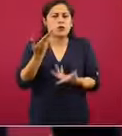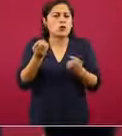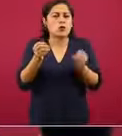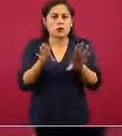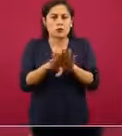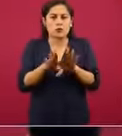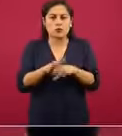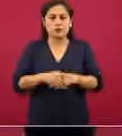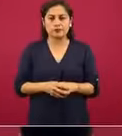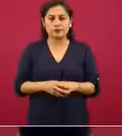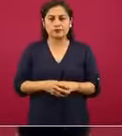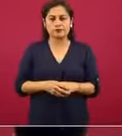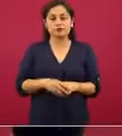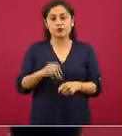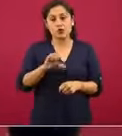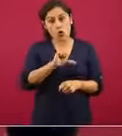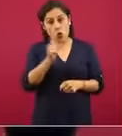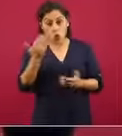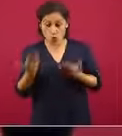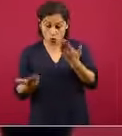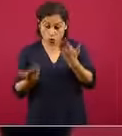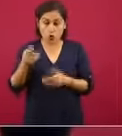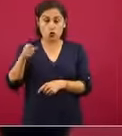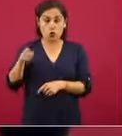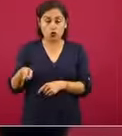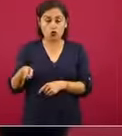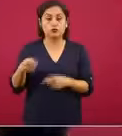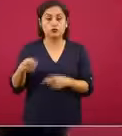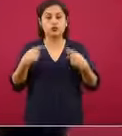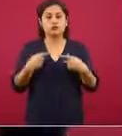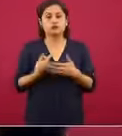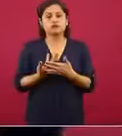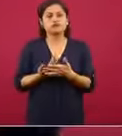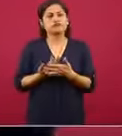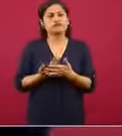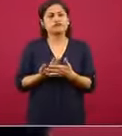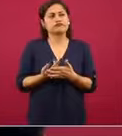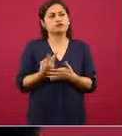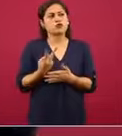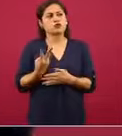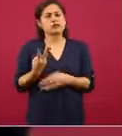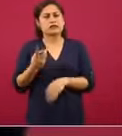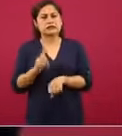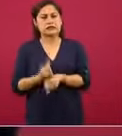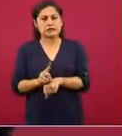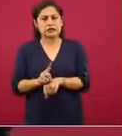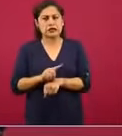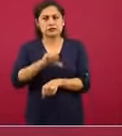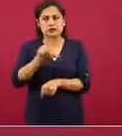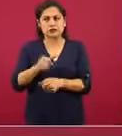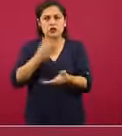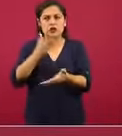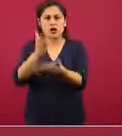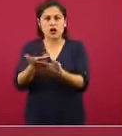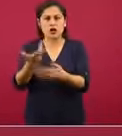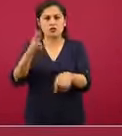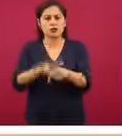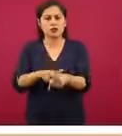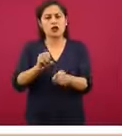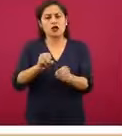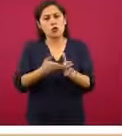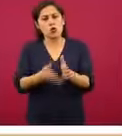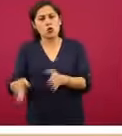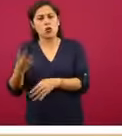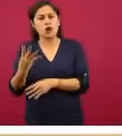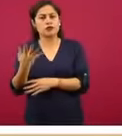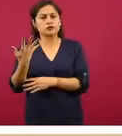Contra aquellos que acudieron ya sea de dos a tres días, aquellos que acudieron de cuatro a cinco días, y aquellos que tardaron más de